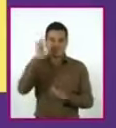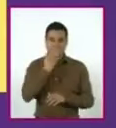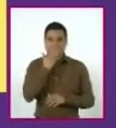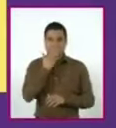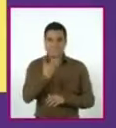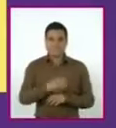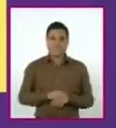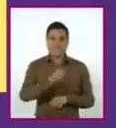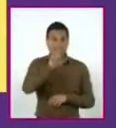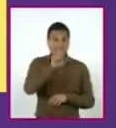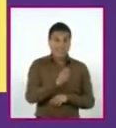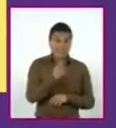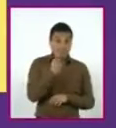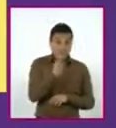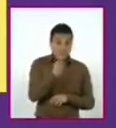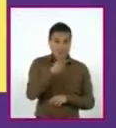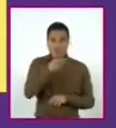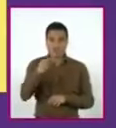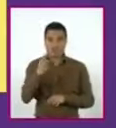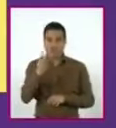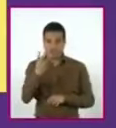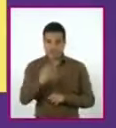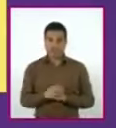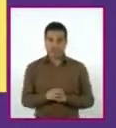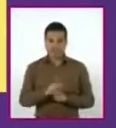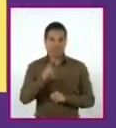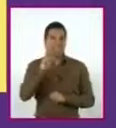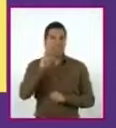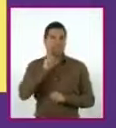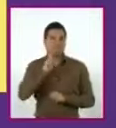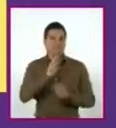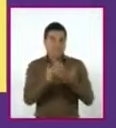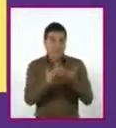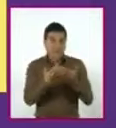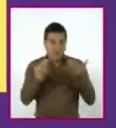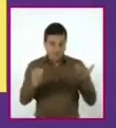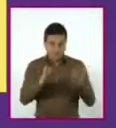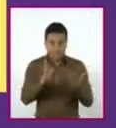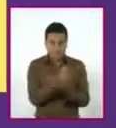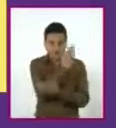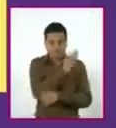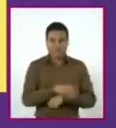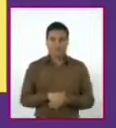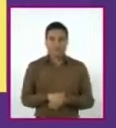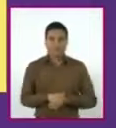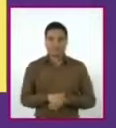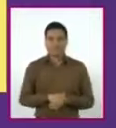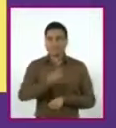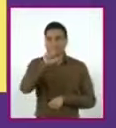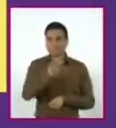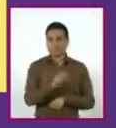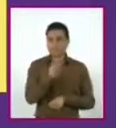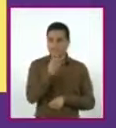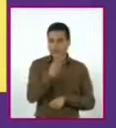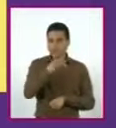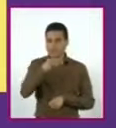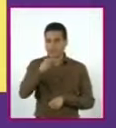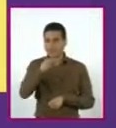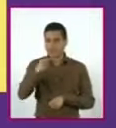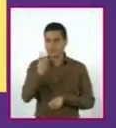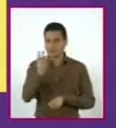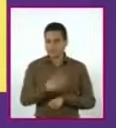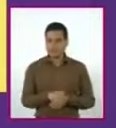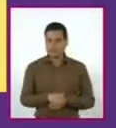igual a 4. Ahora comprobemos nuestros resultados cuando x2 es igual